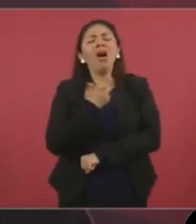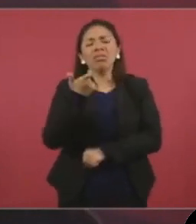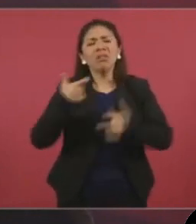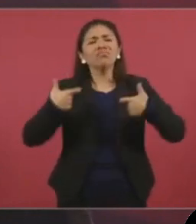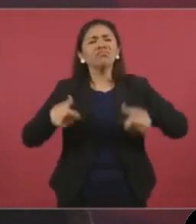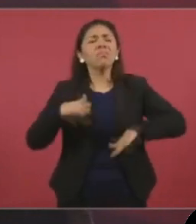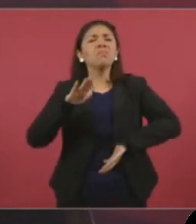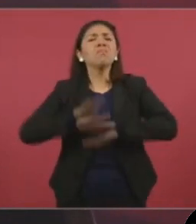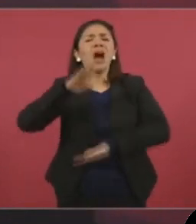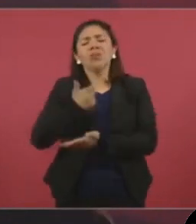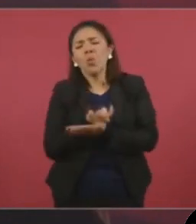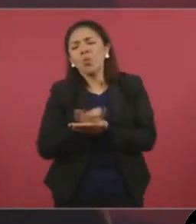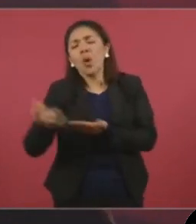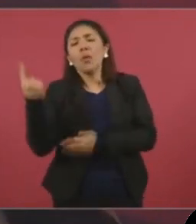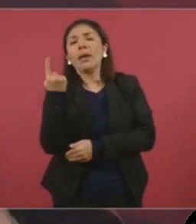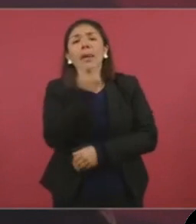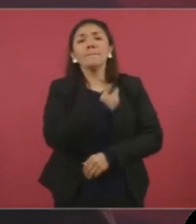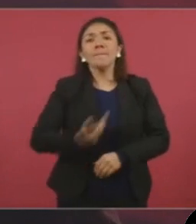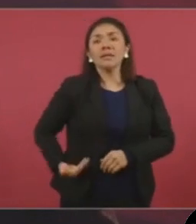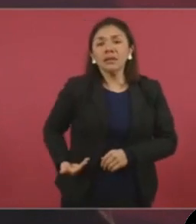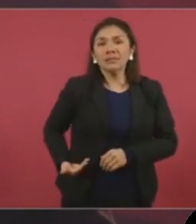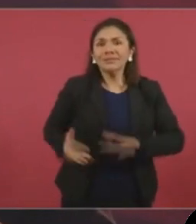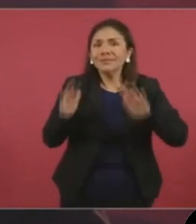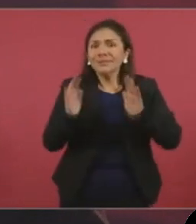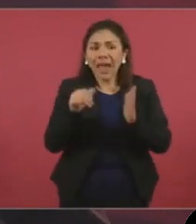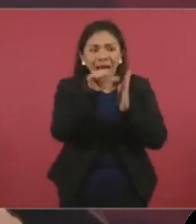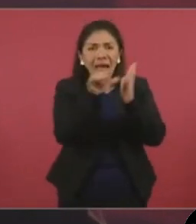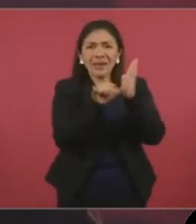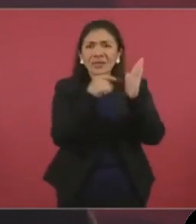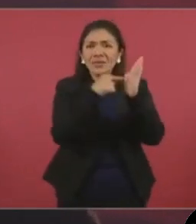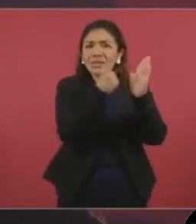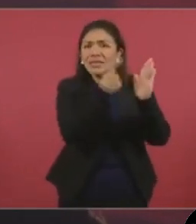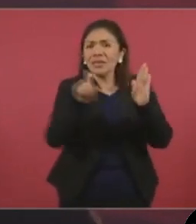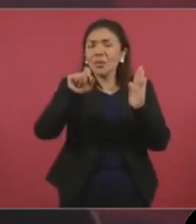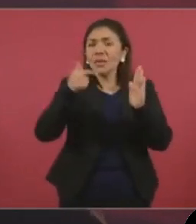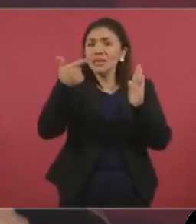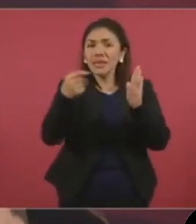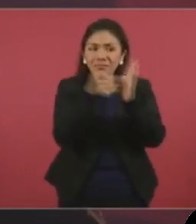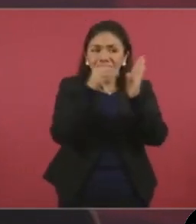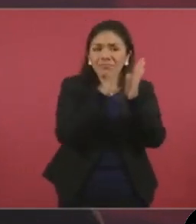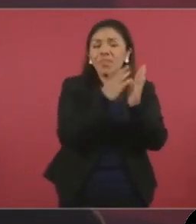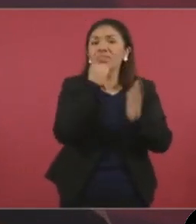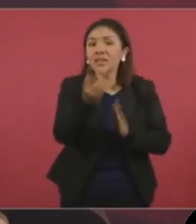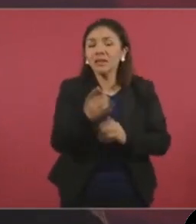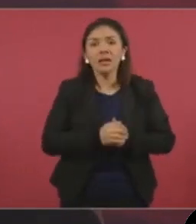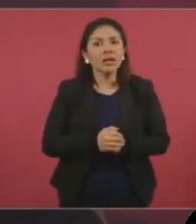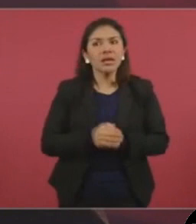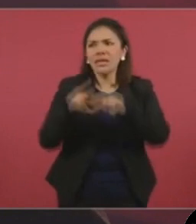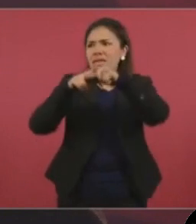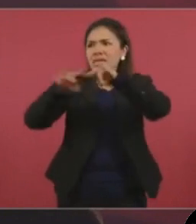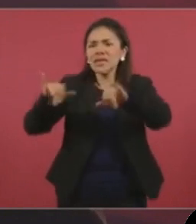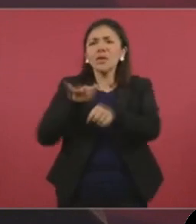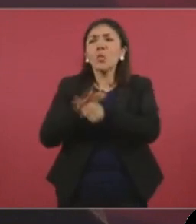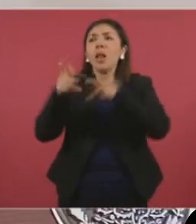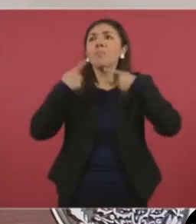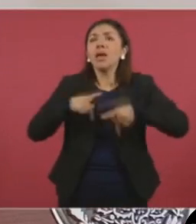presidente cuando el artículo 127 de la Constitución establece que ningún funcionario